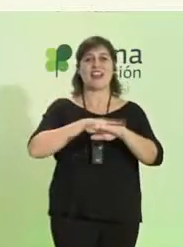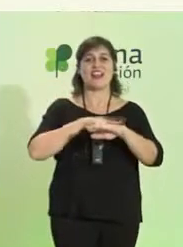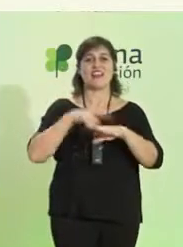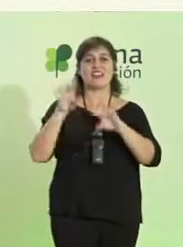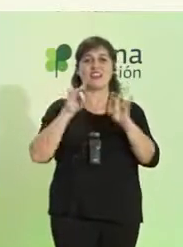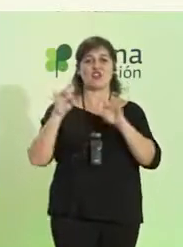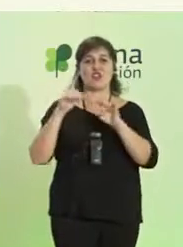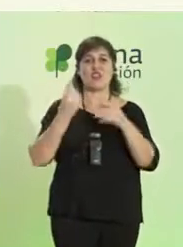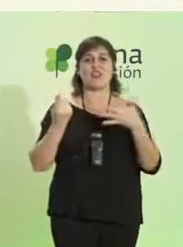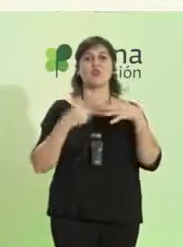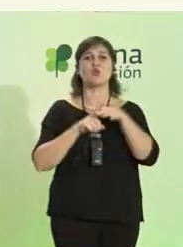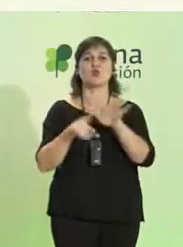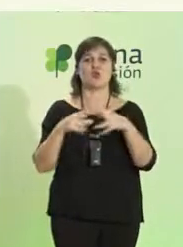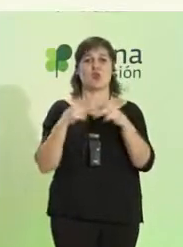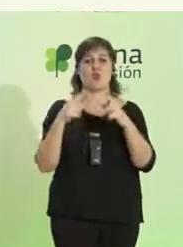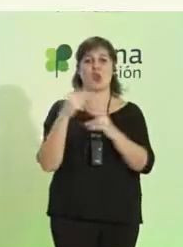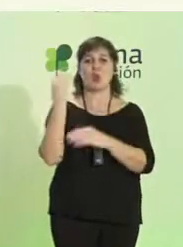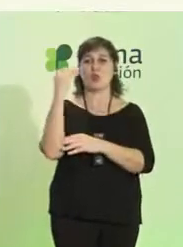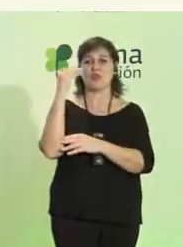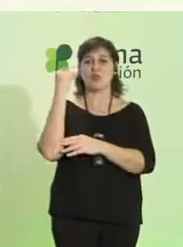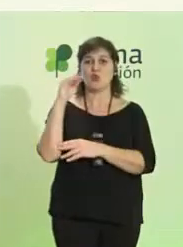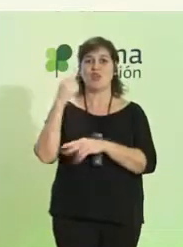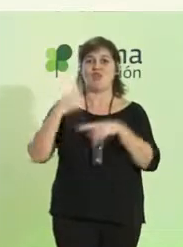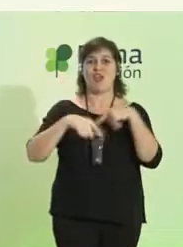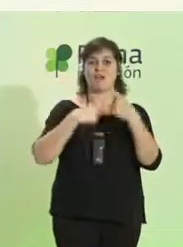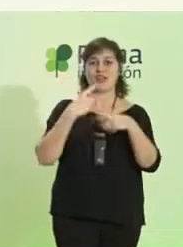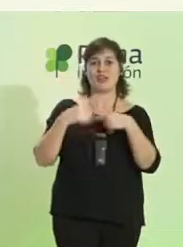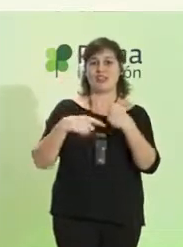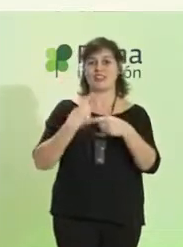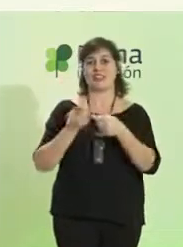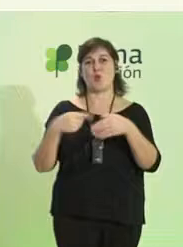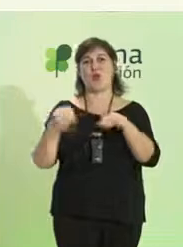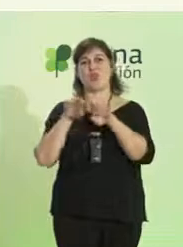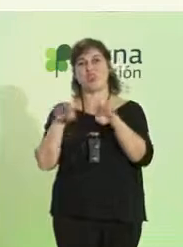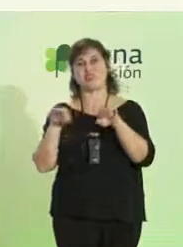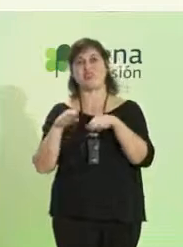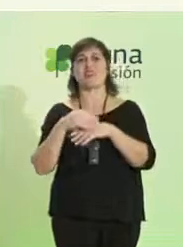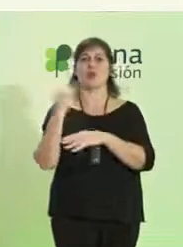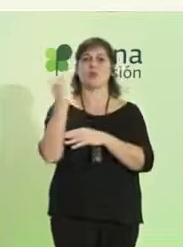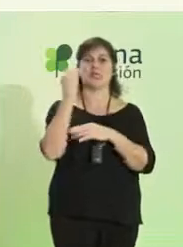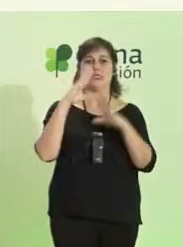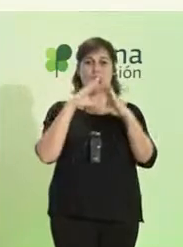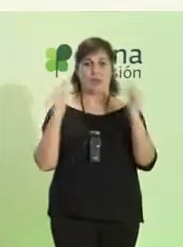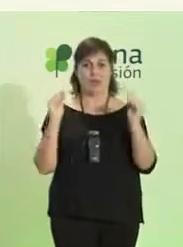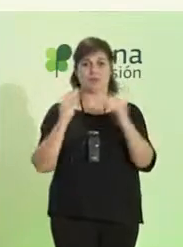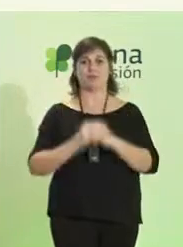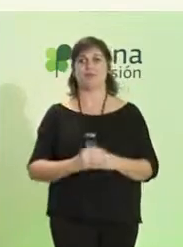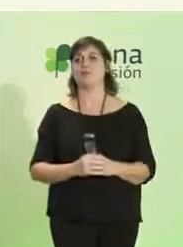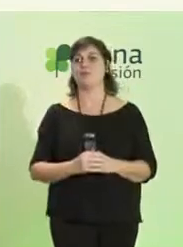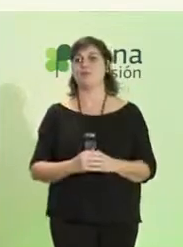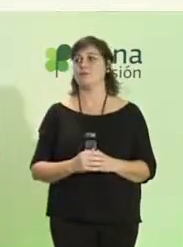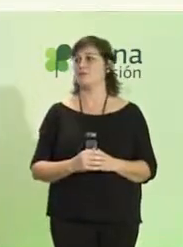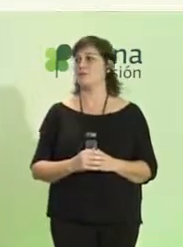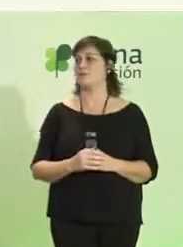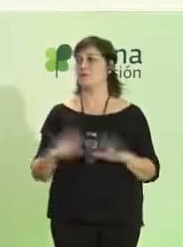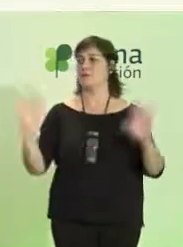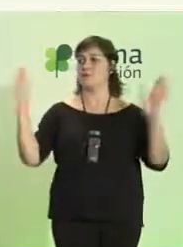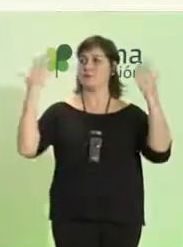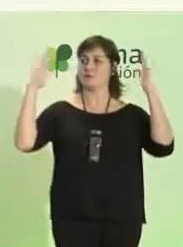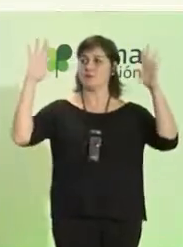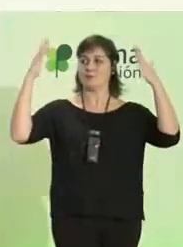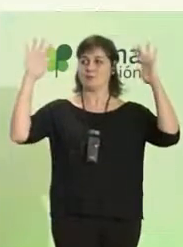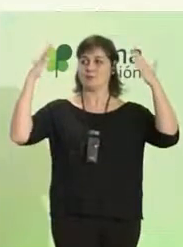Inclusión Social, Juventud, Familias e Igualdad de la Junta de Andalucía. Gracias.